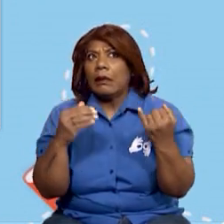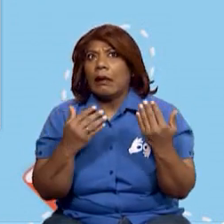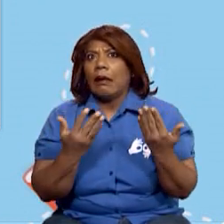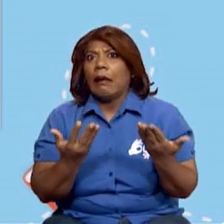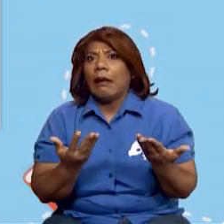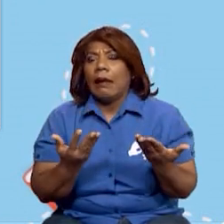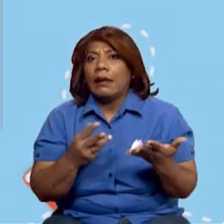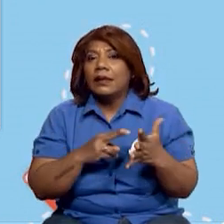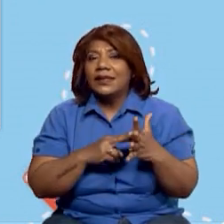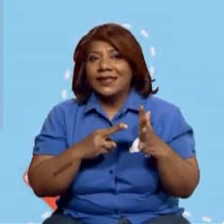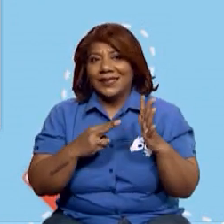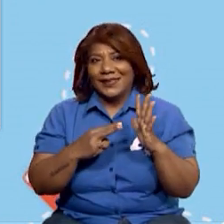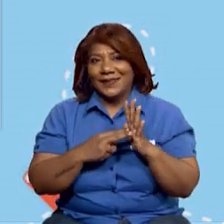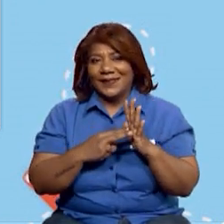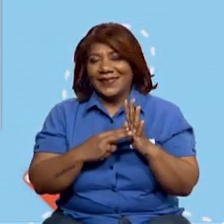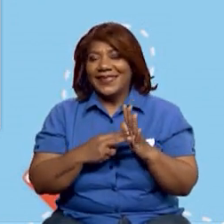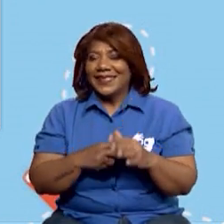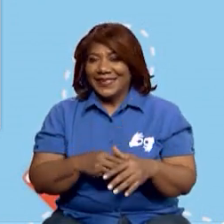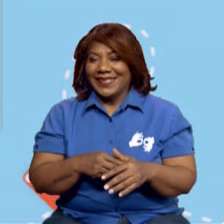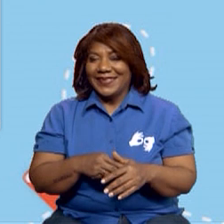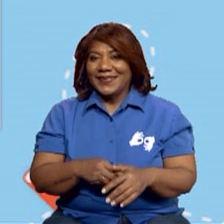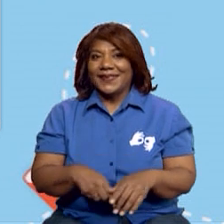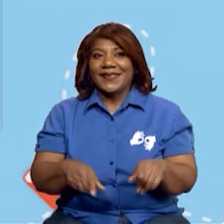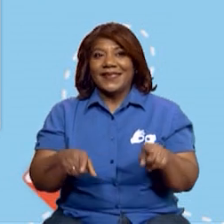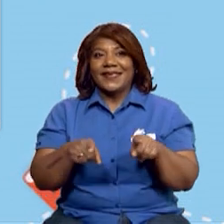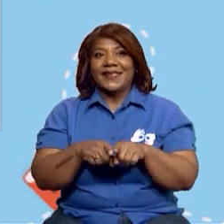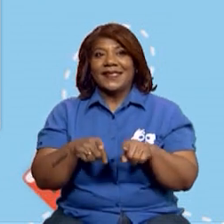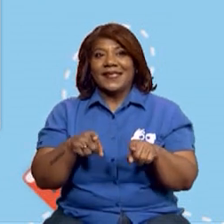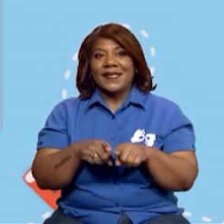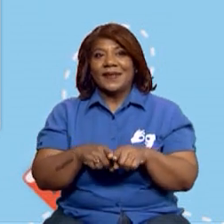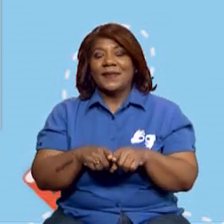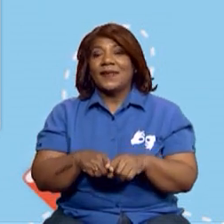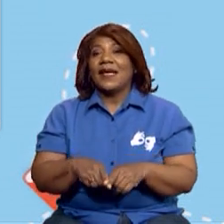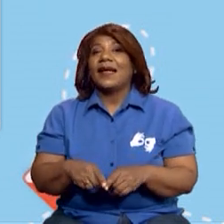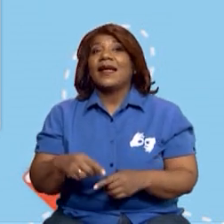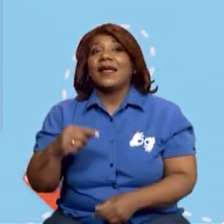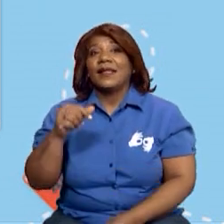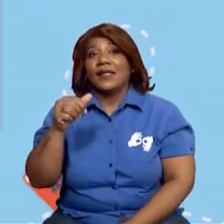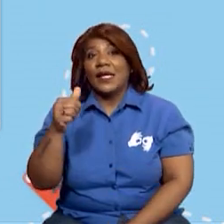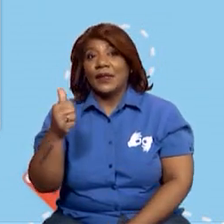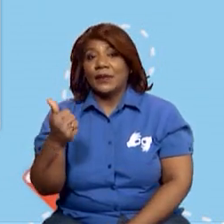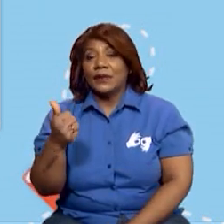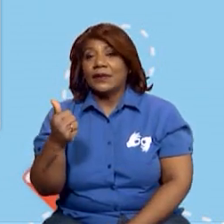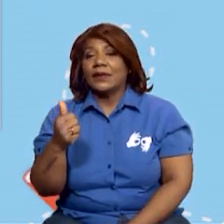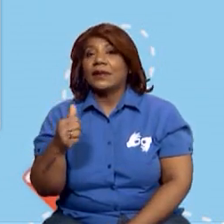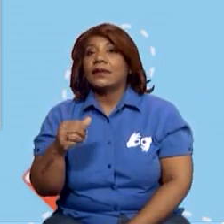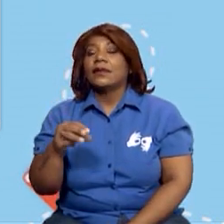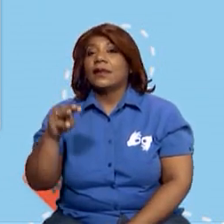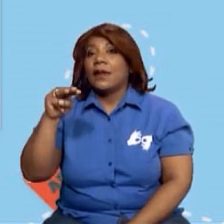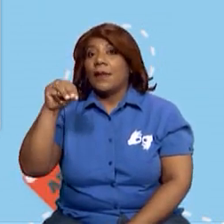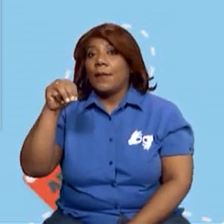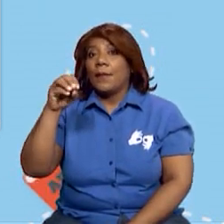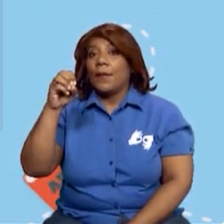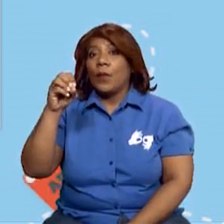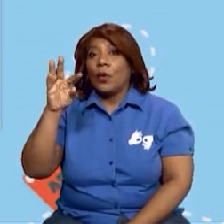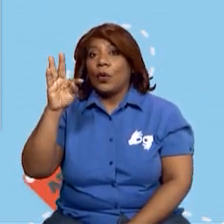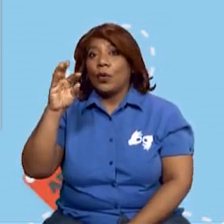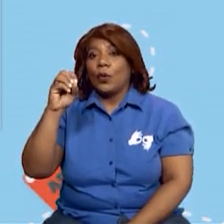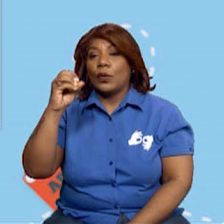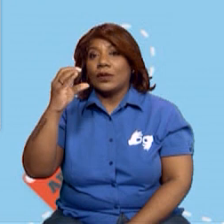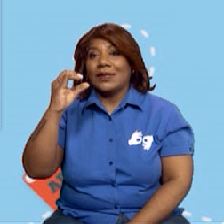carga. Tienen la levitación magnética, motocicletas eléctricas,